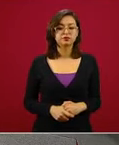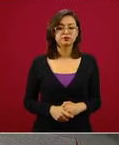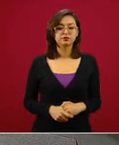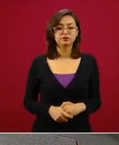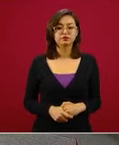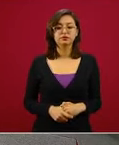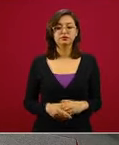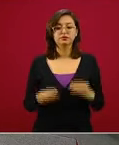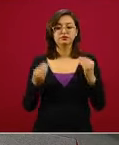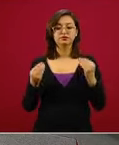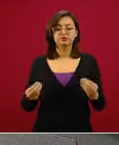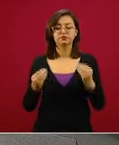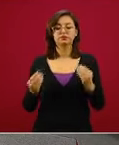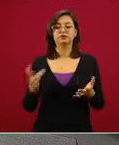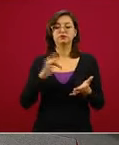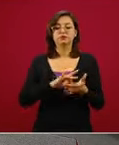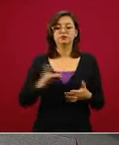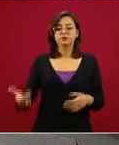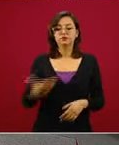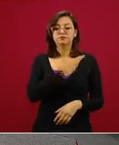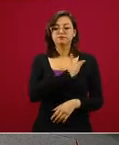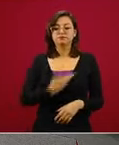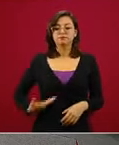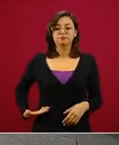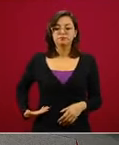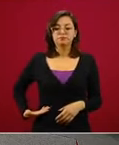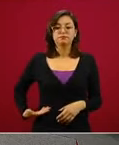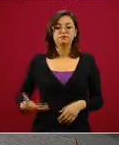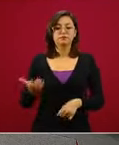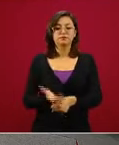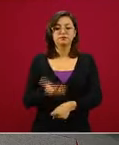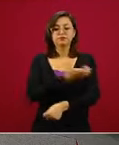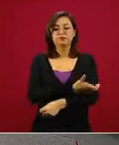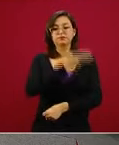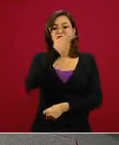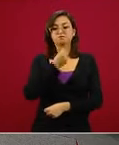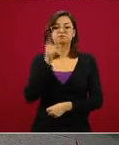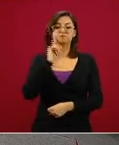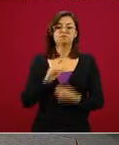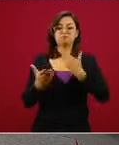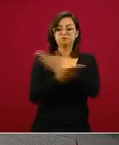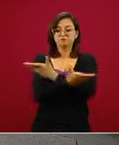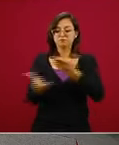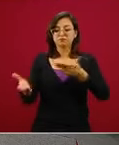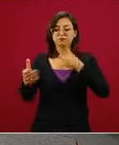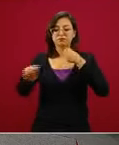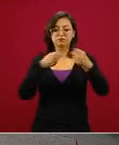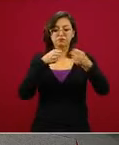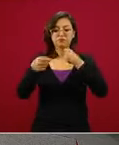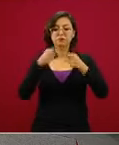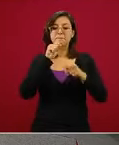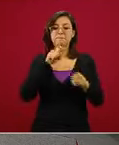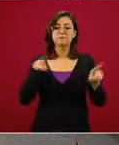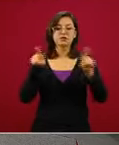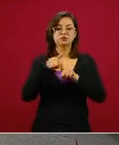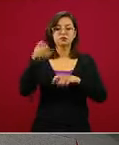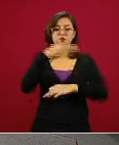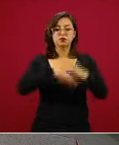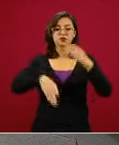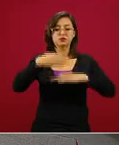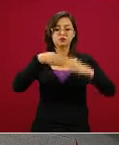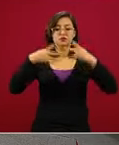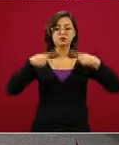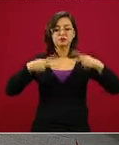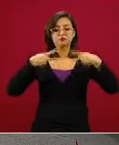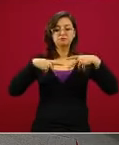Muchas gracias, presidente, compañeras, compañeros de los medios de comunicación y a todos los que nos escuchan. Como